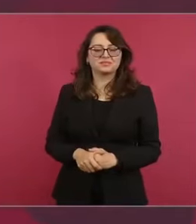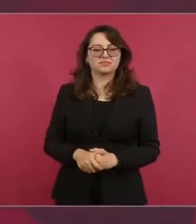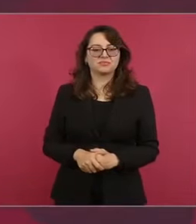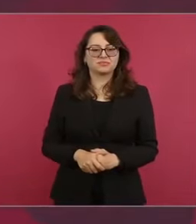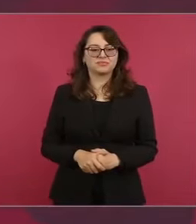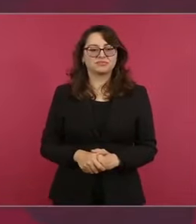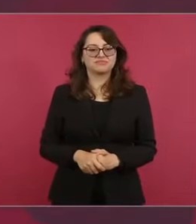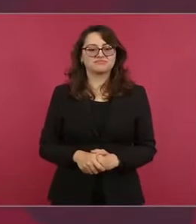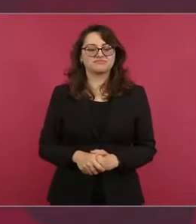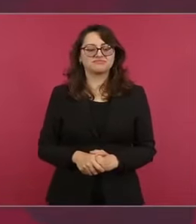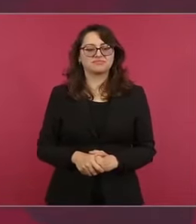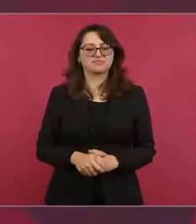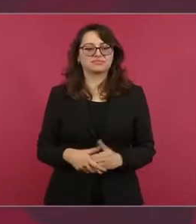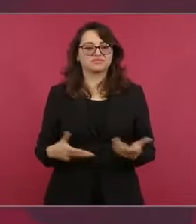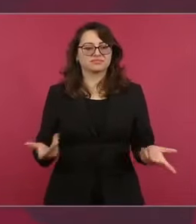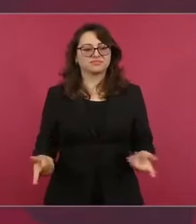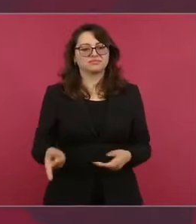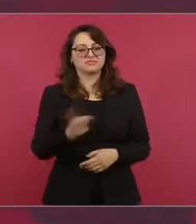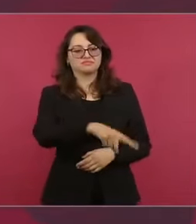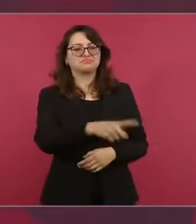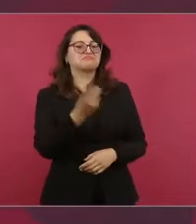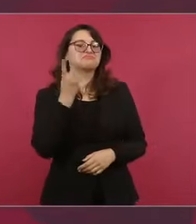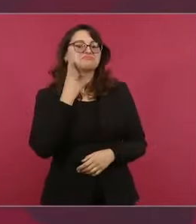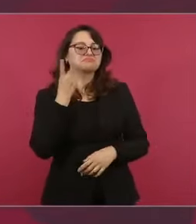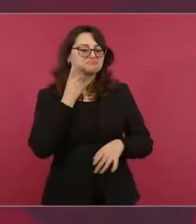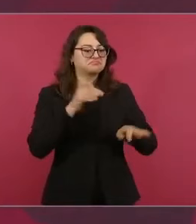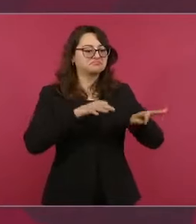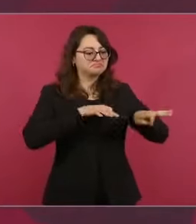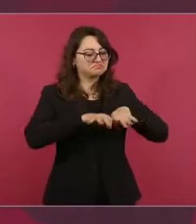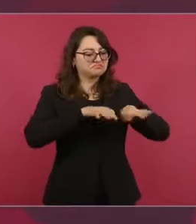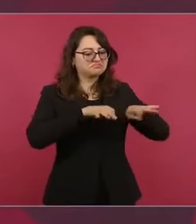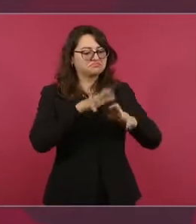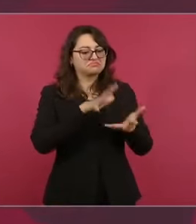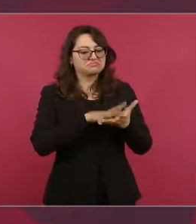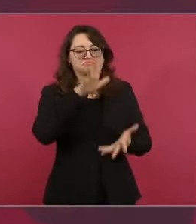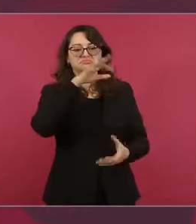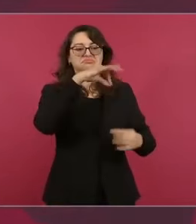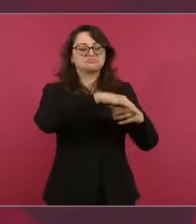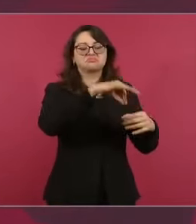a decidir soberanamente los legisladores. Por mayoría,